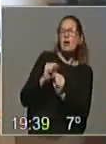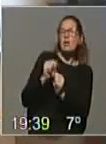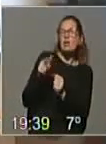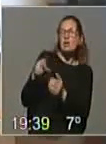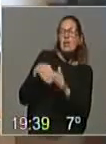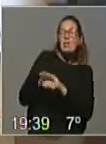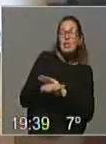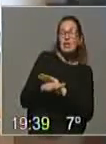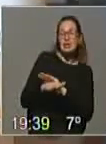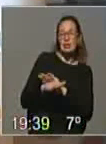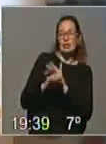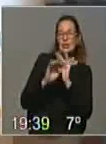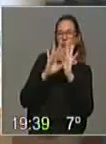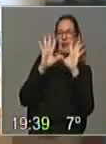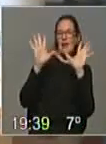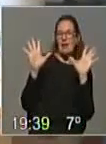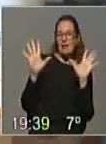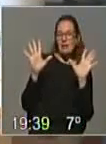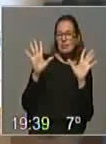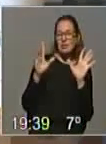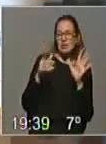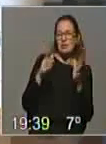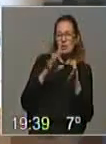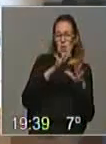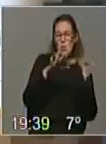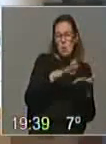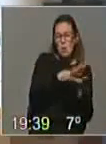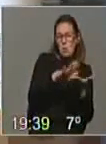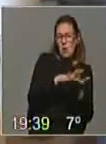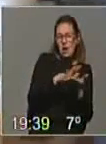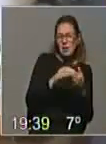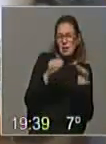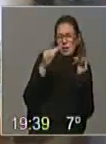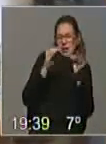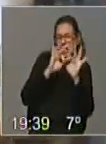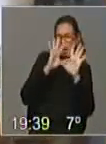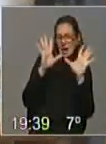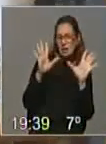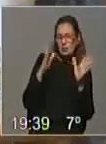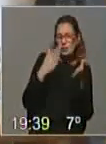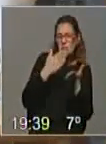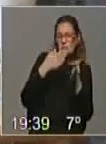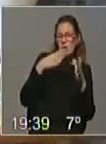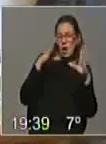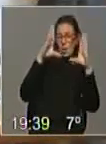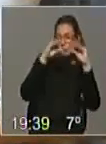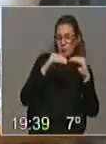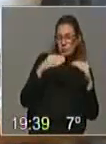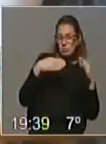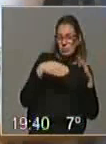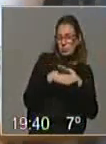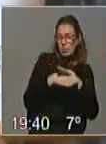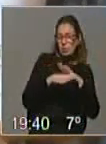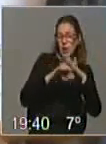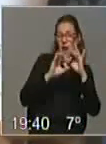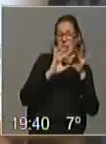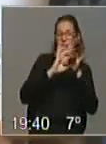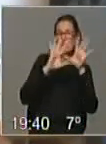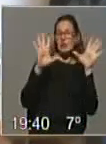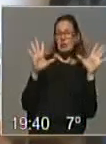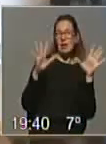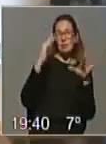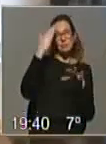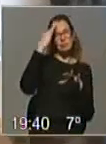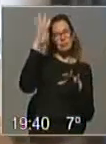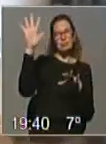expresión artística ellos tienen su espacio igual que lo tenemos nosotros. Entonces en cuanto rompes esa barrera y la gente se pone a crear en libertad, ocurren